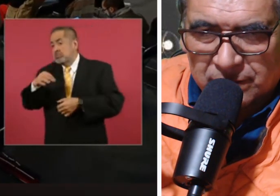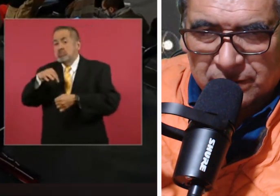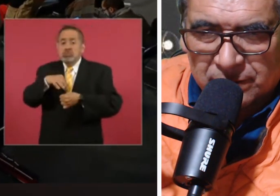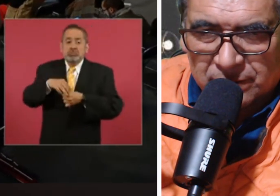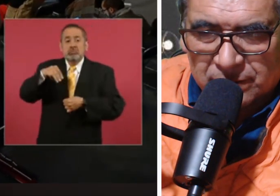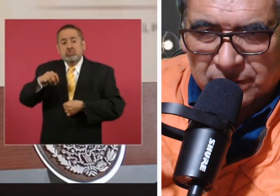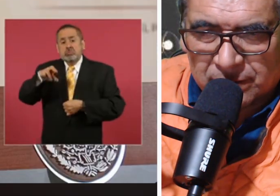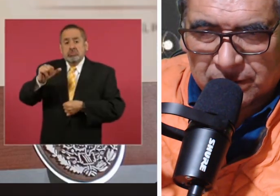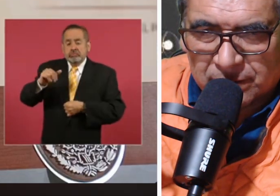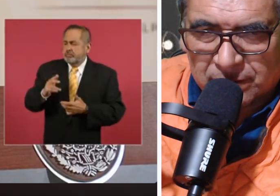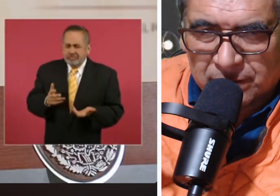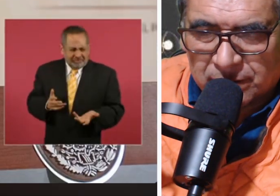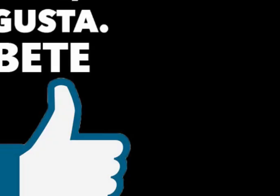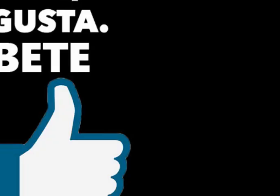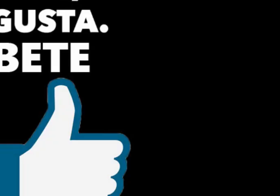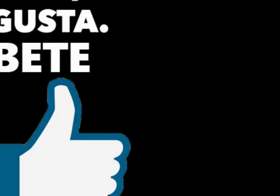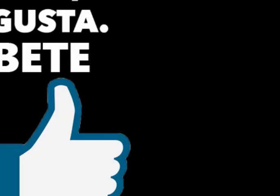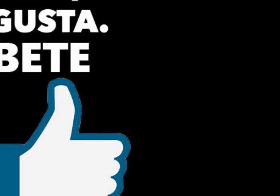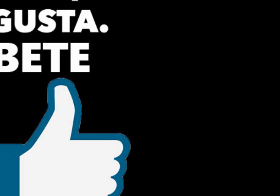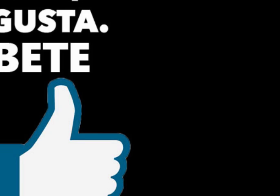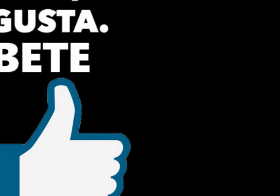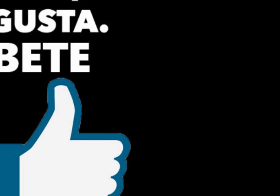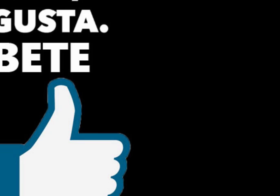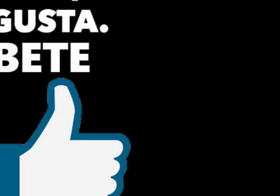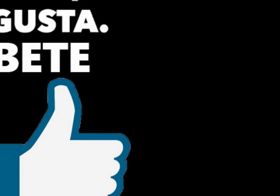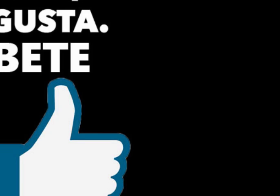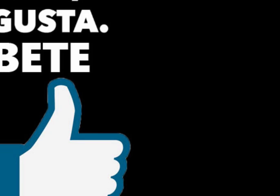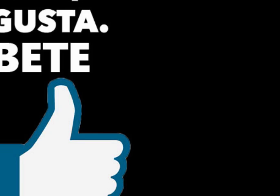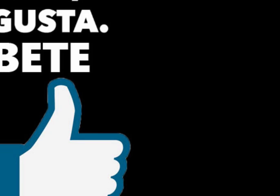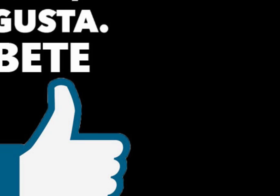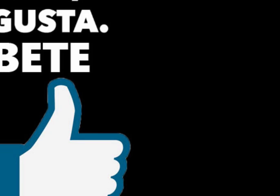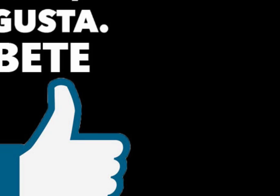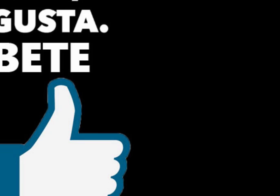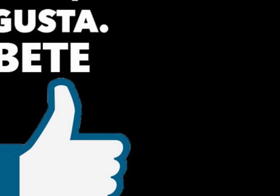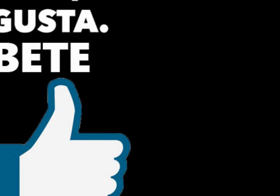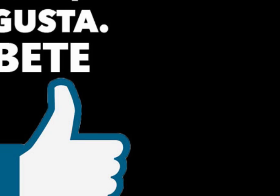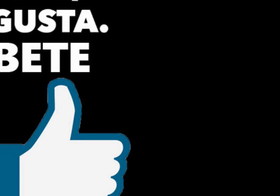sosteniendo como una infracción i i i